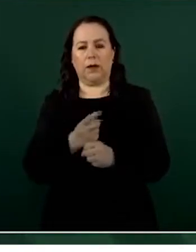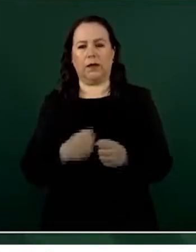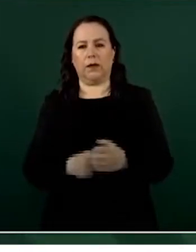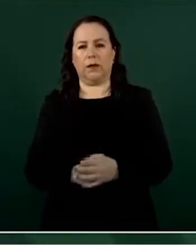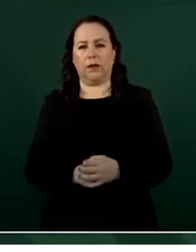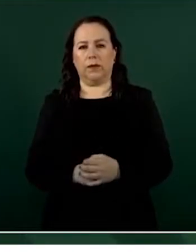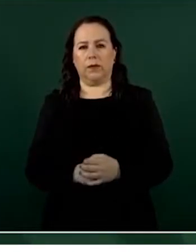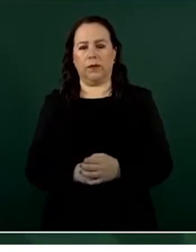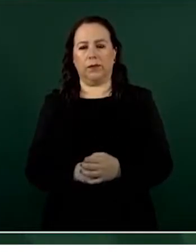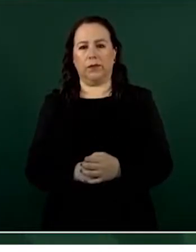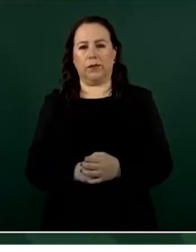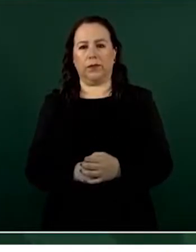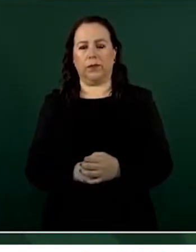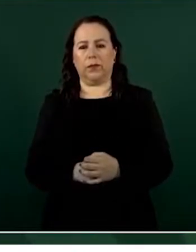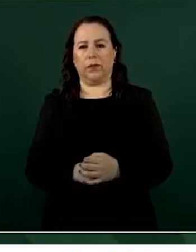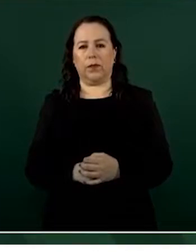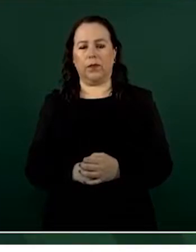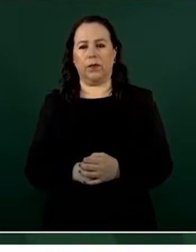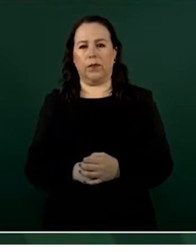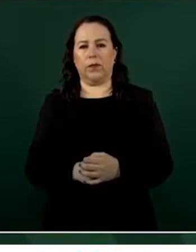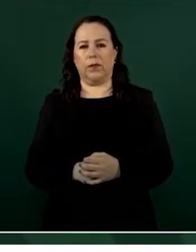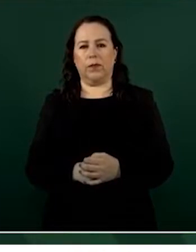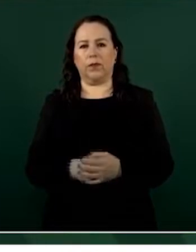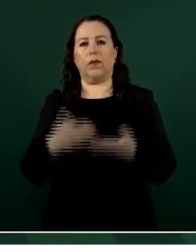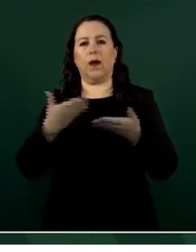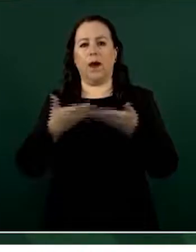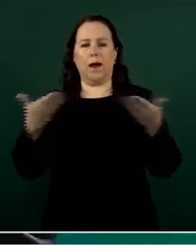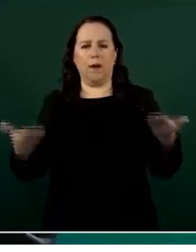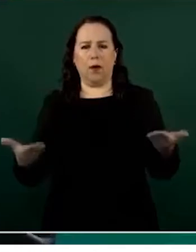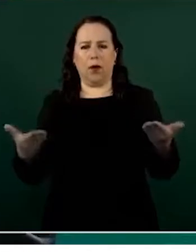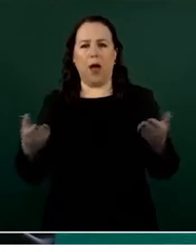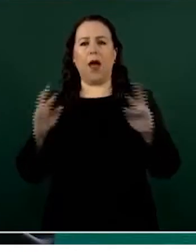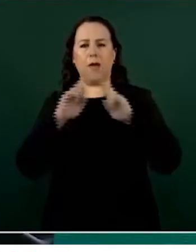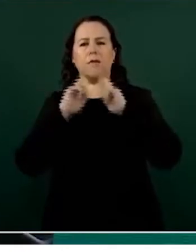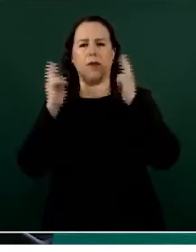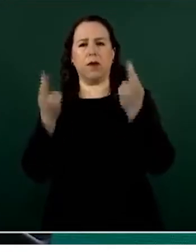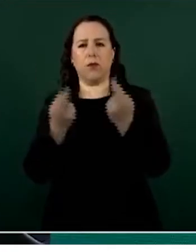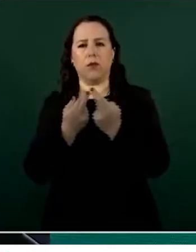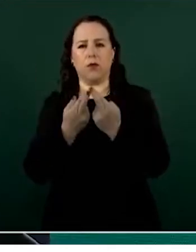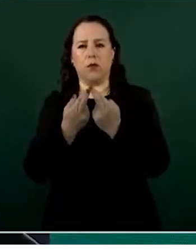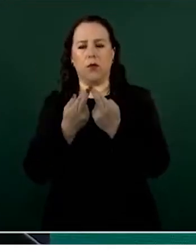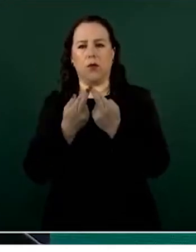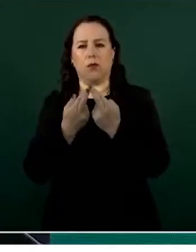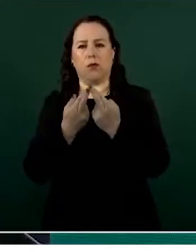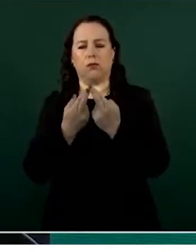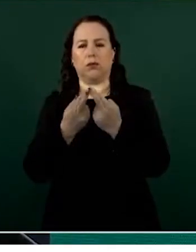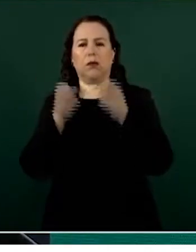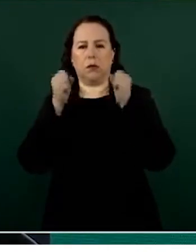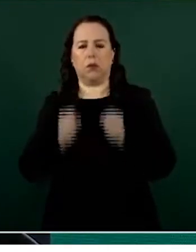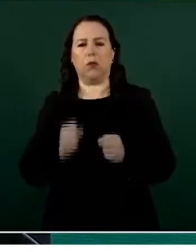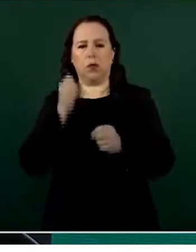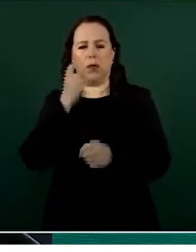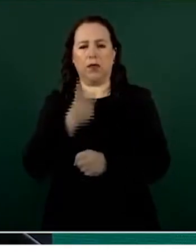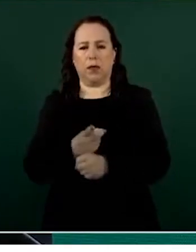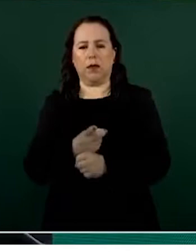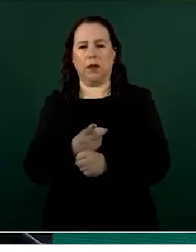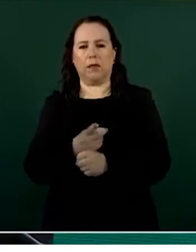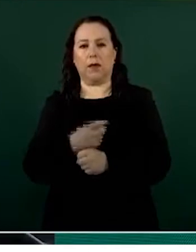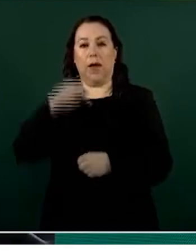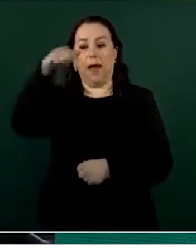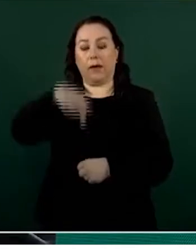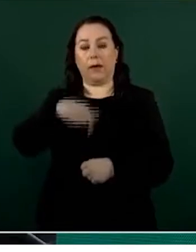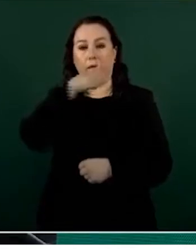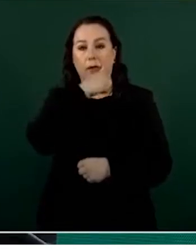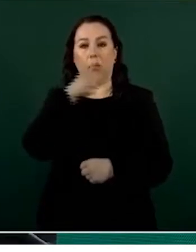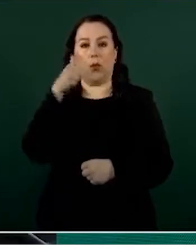esta reunión de seguridad pública en Juárez,